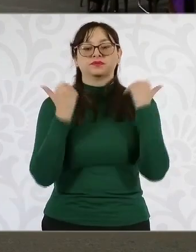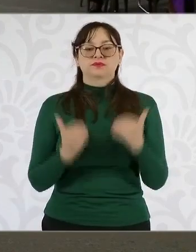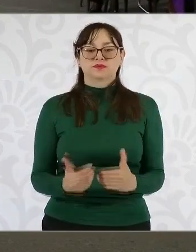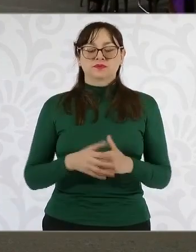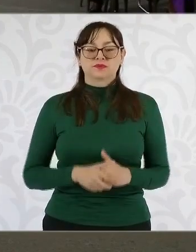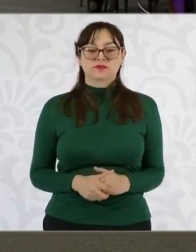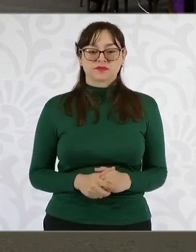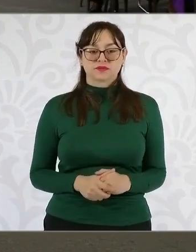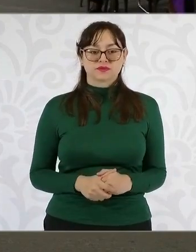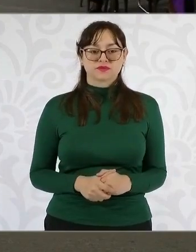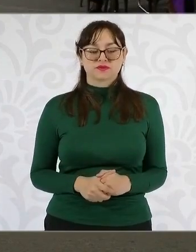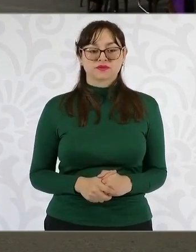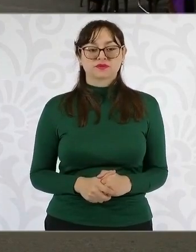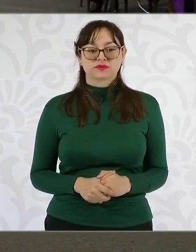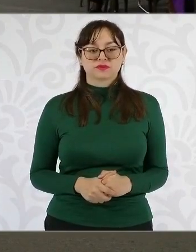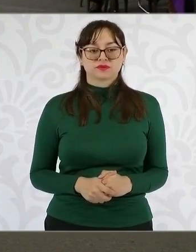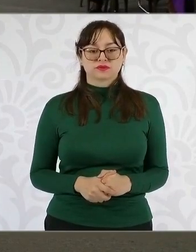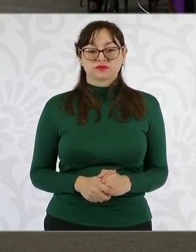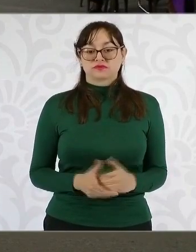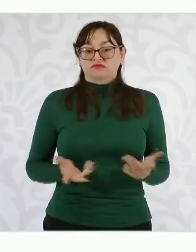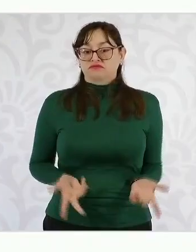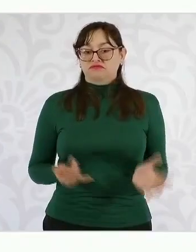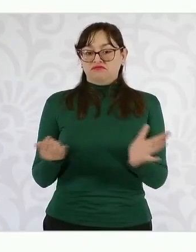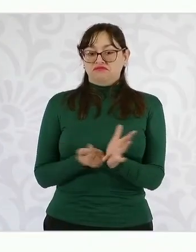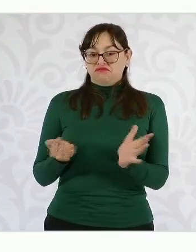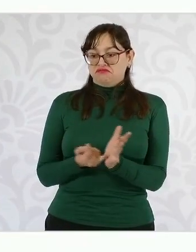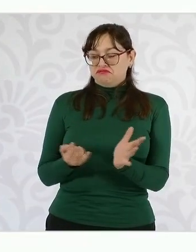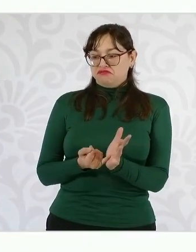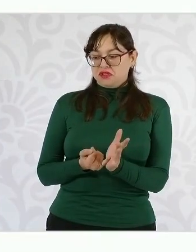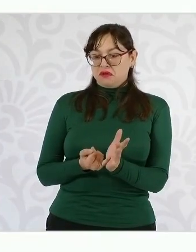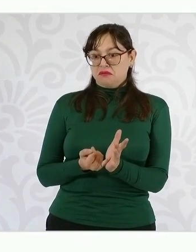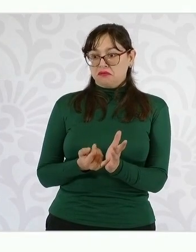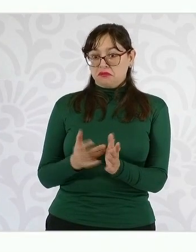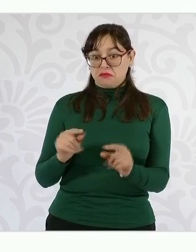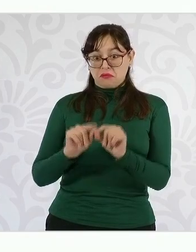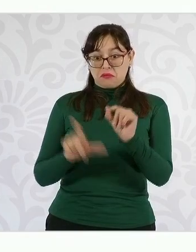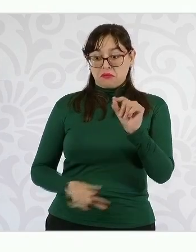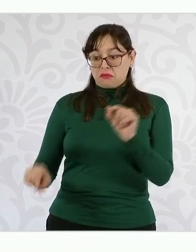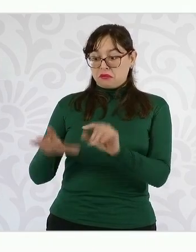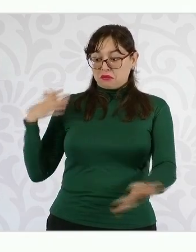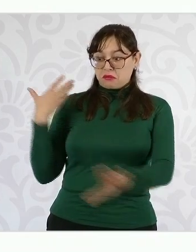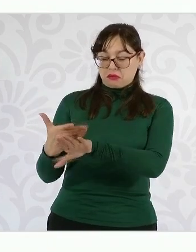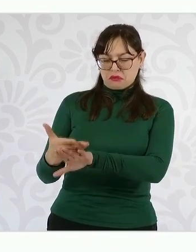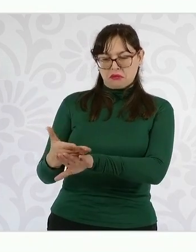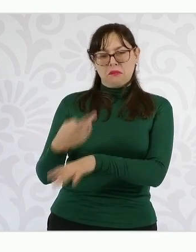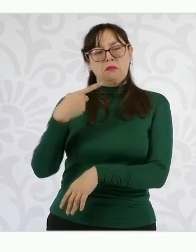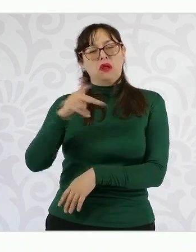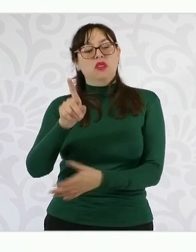Ahora, ¿a quién afectan estas medidas? Porque hablamos de países, pero sí, ¿qué empresas?